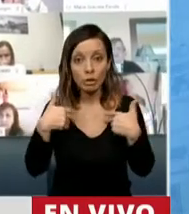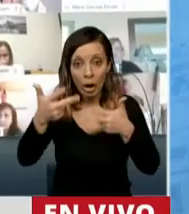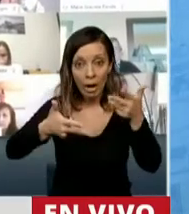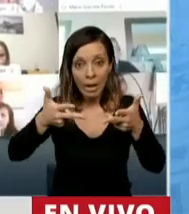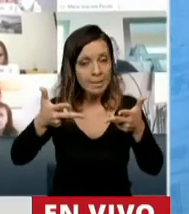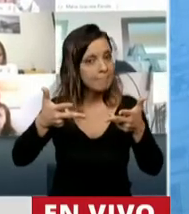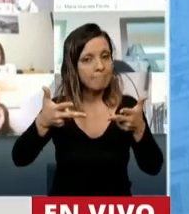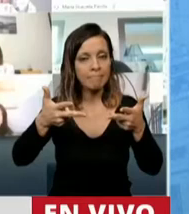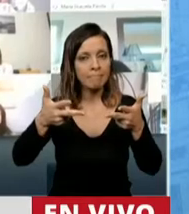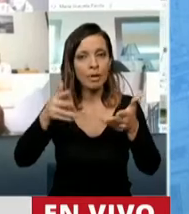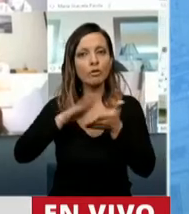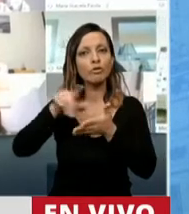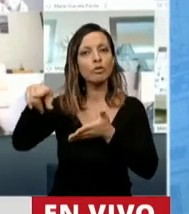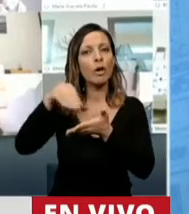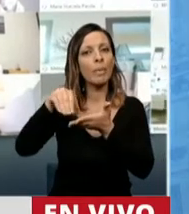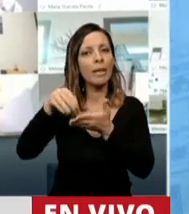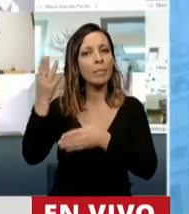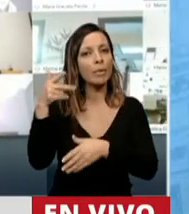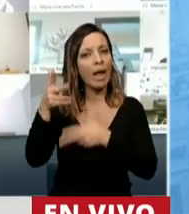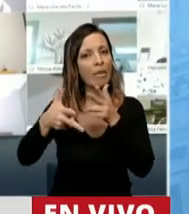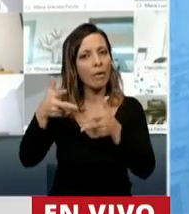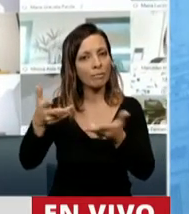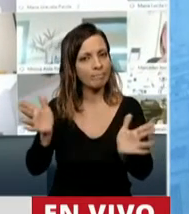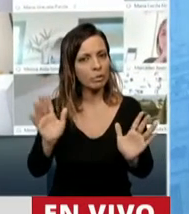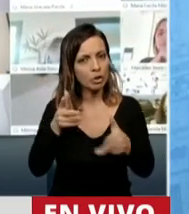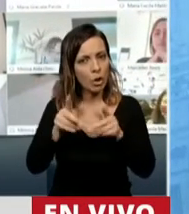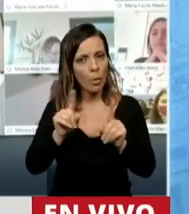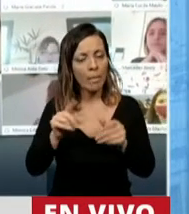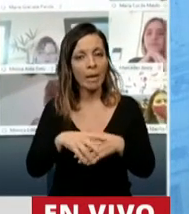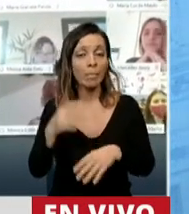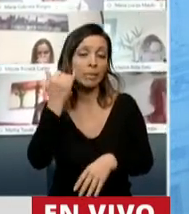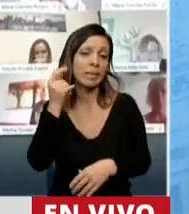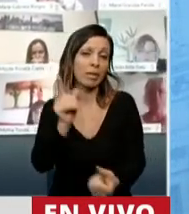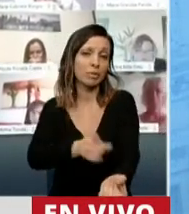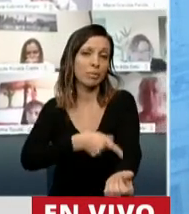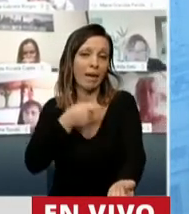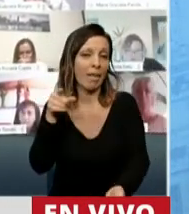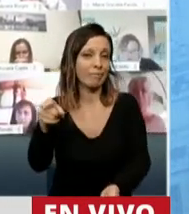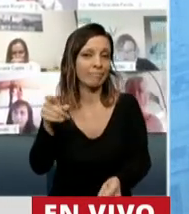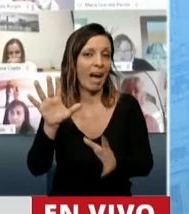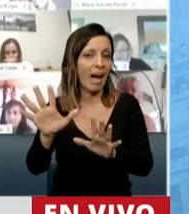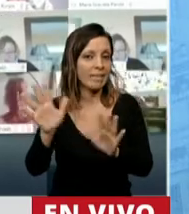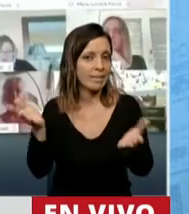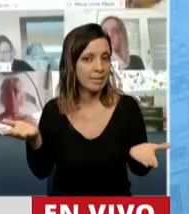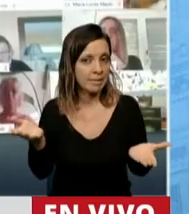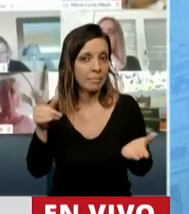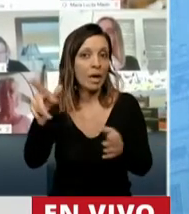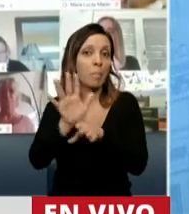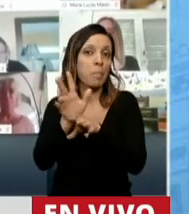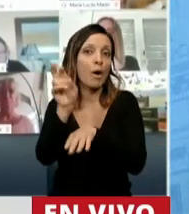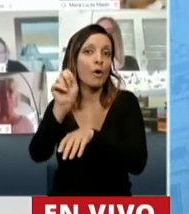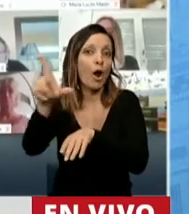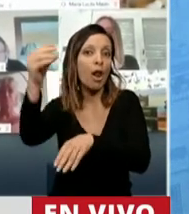de los del diputado preopinante porque ya nos tiene acostumbrados a que ese es su rol